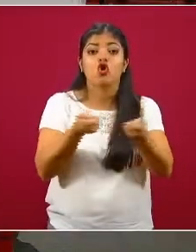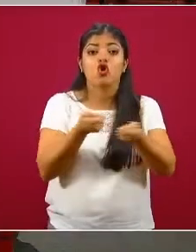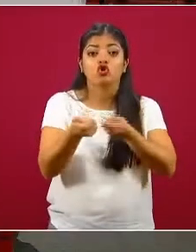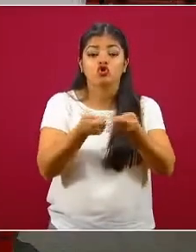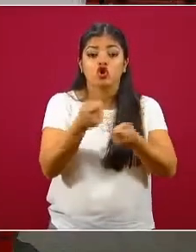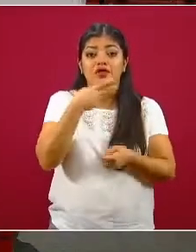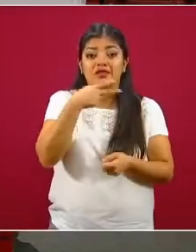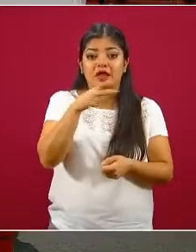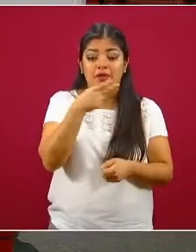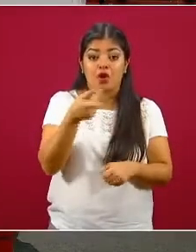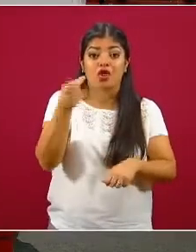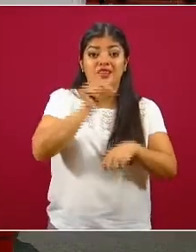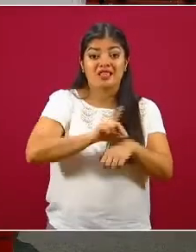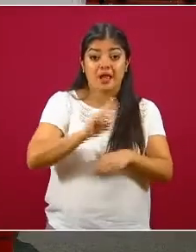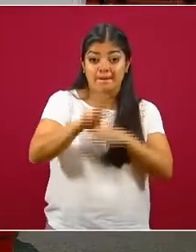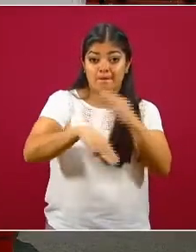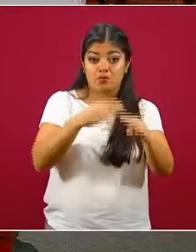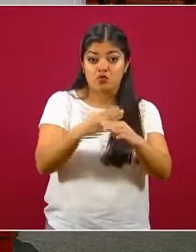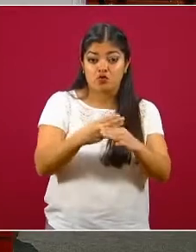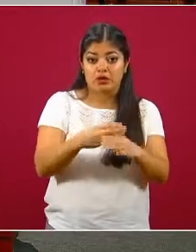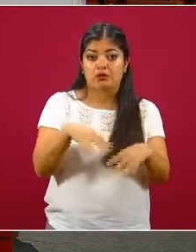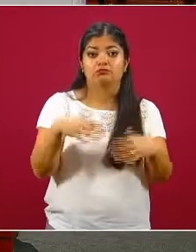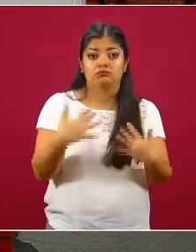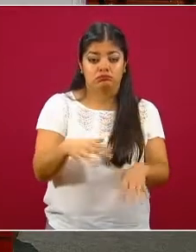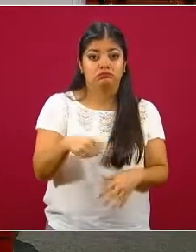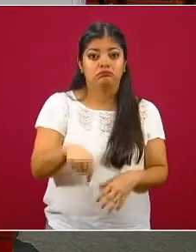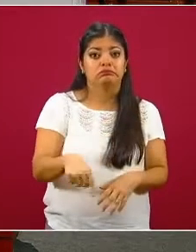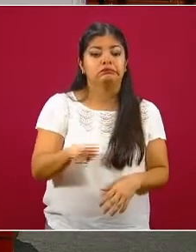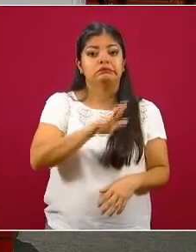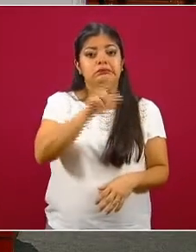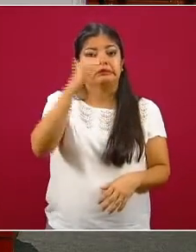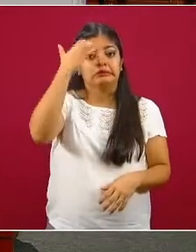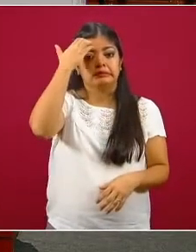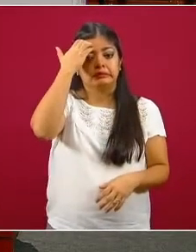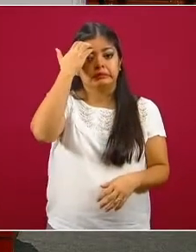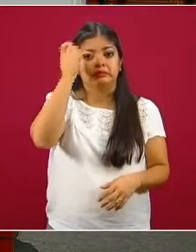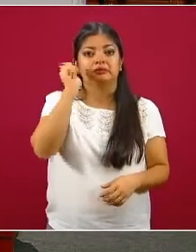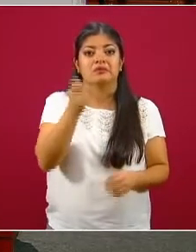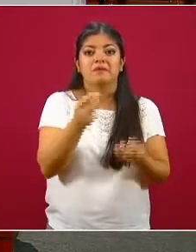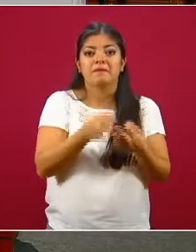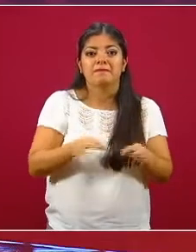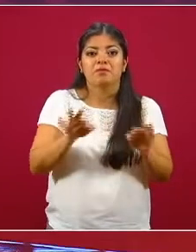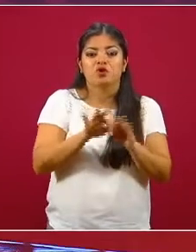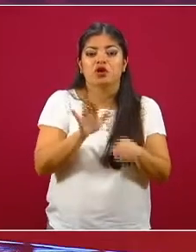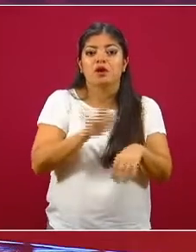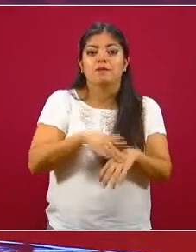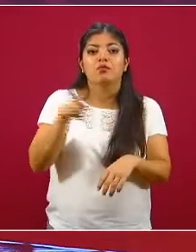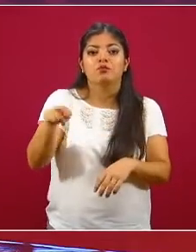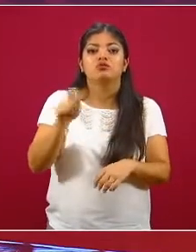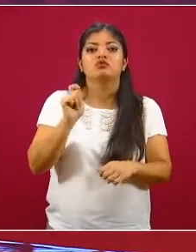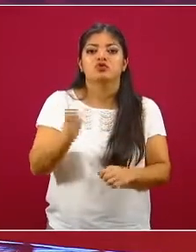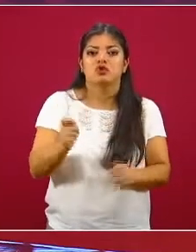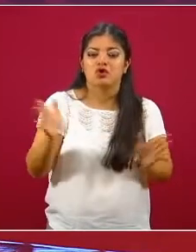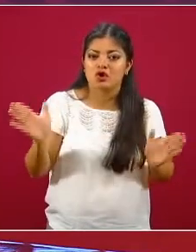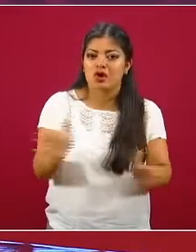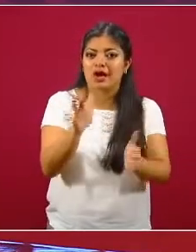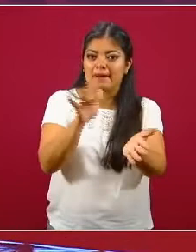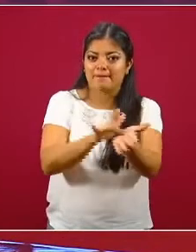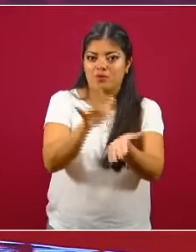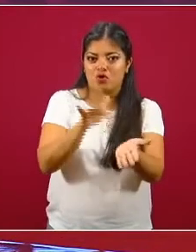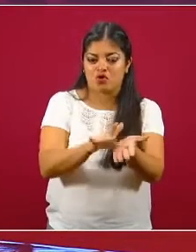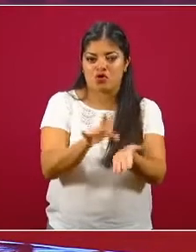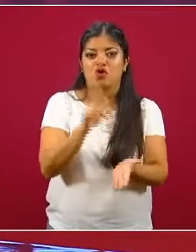son indiscutibles y el Día Mundial sin Tabaco es una ocasión para reconocer instituciones y personalidades por sus contribuciones a